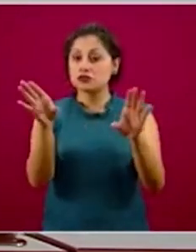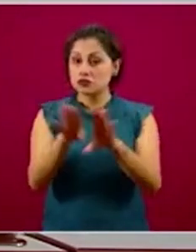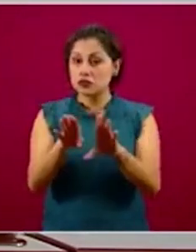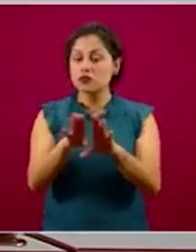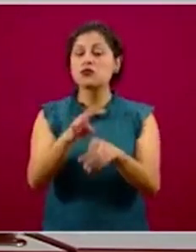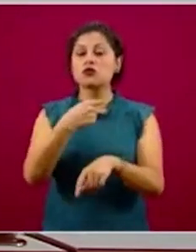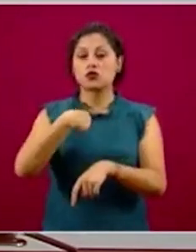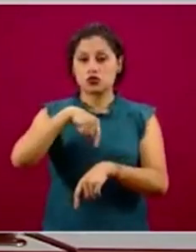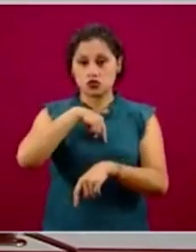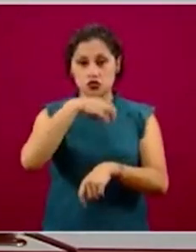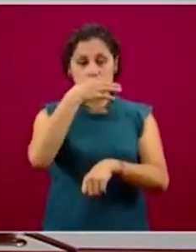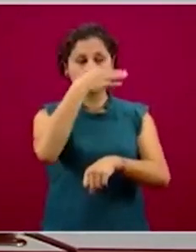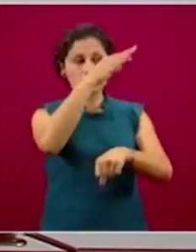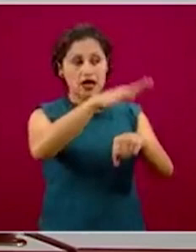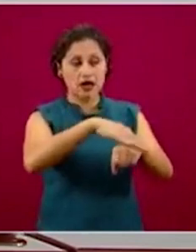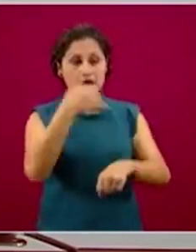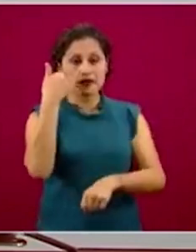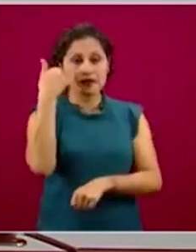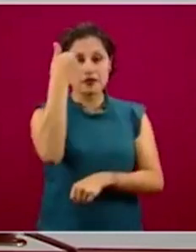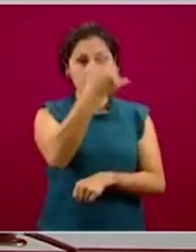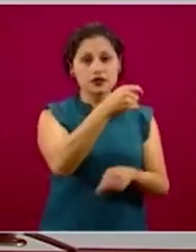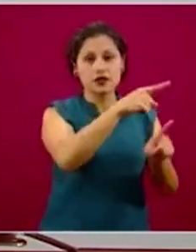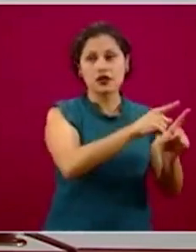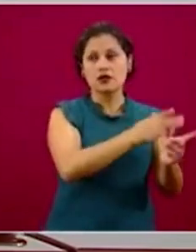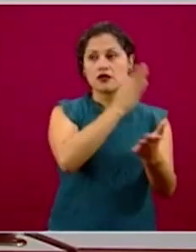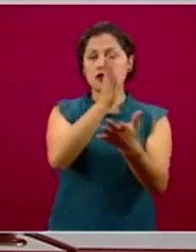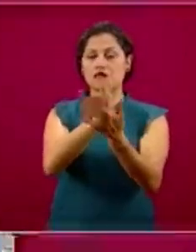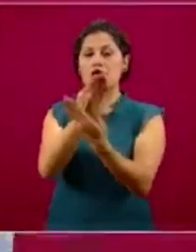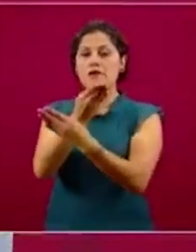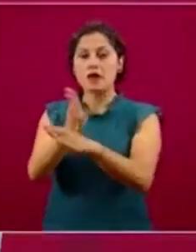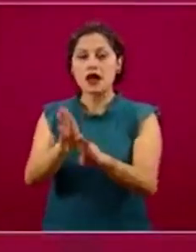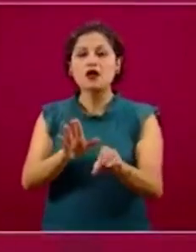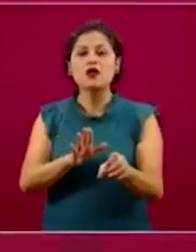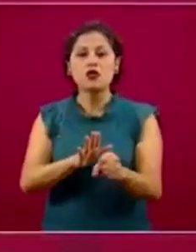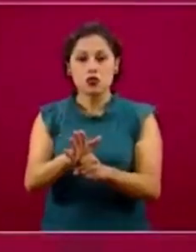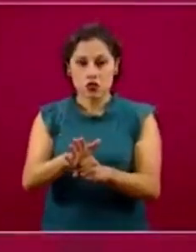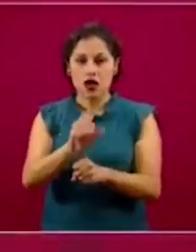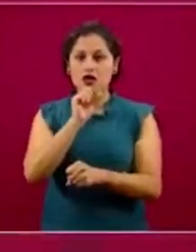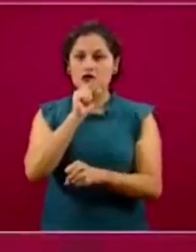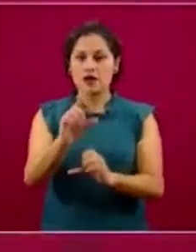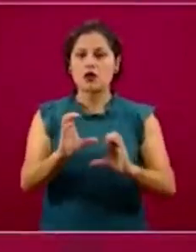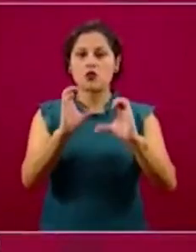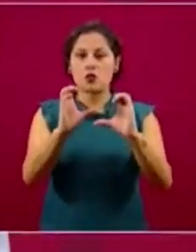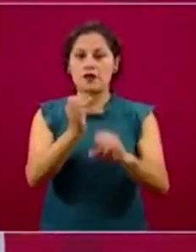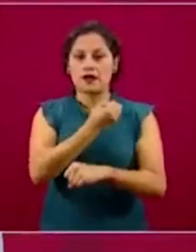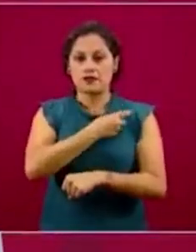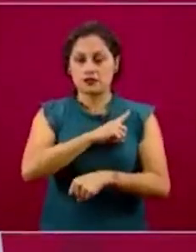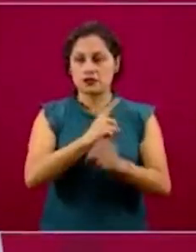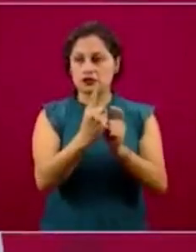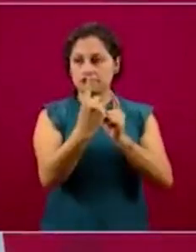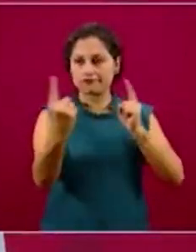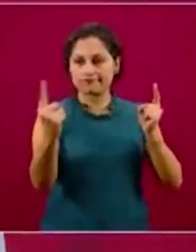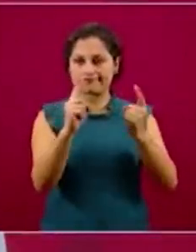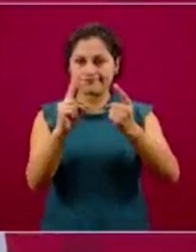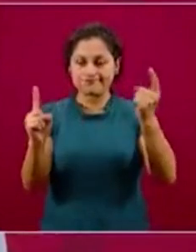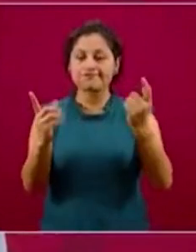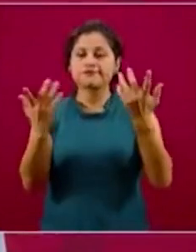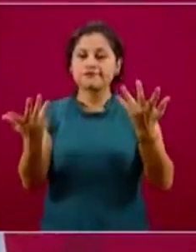distancia, a qué sucursal, la más cercana a su domicilio, van a poder ir a